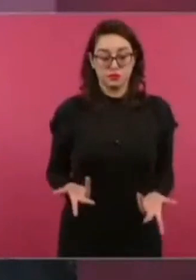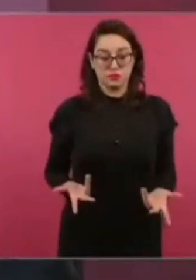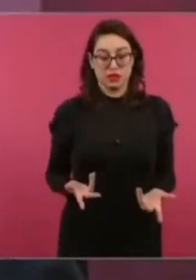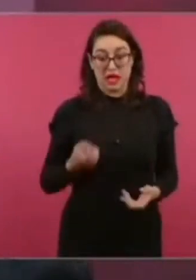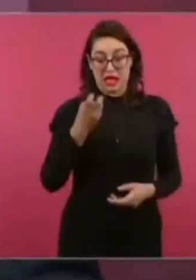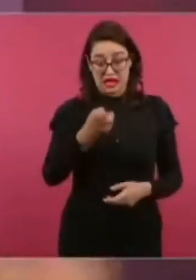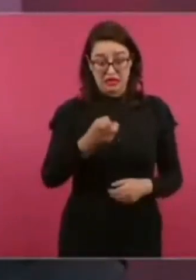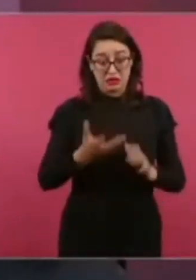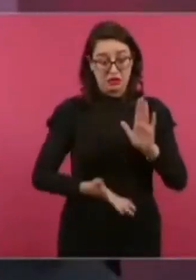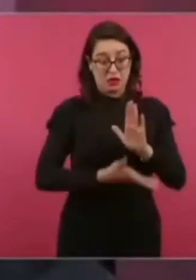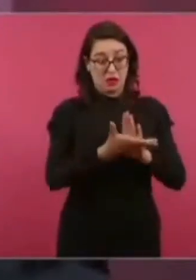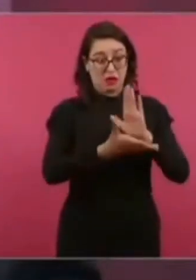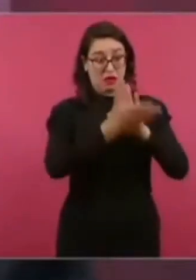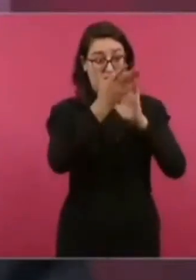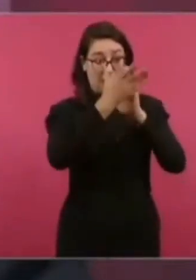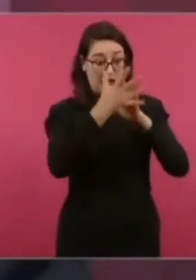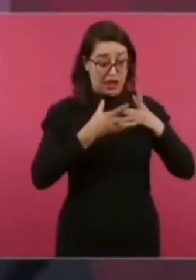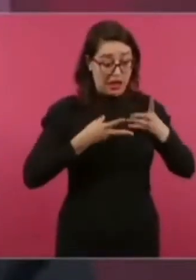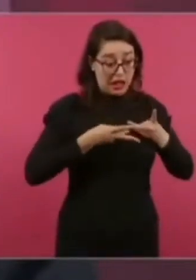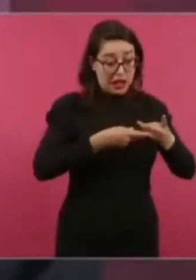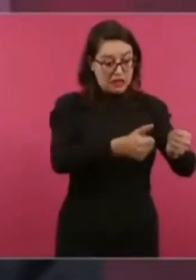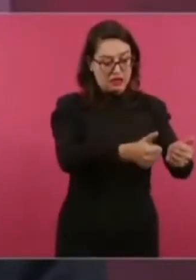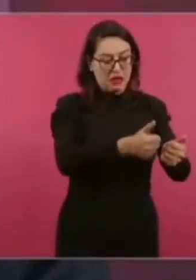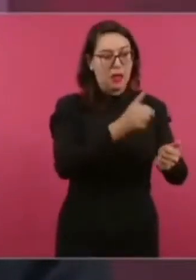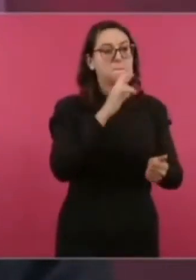pues no se necesitan muros.